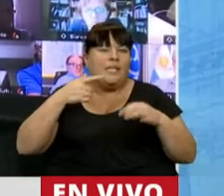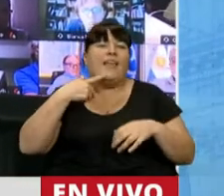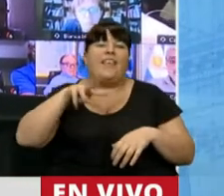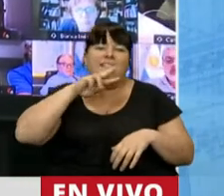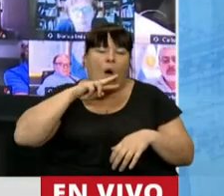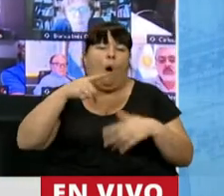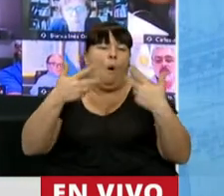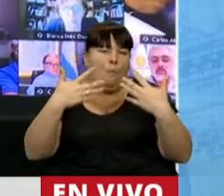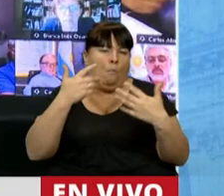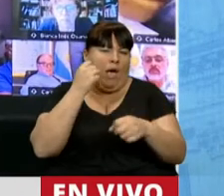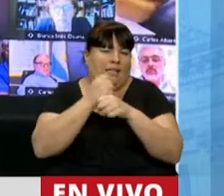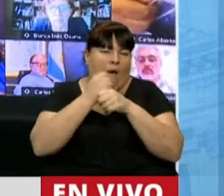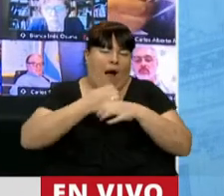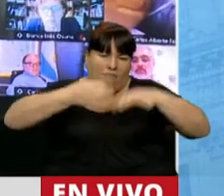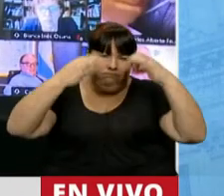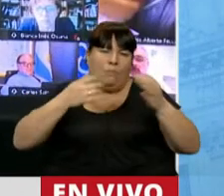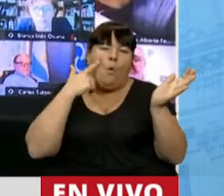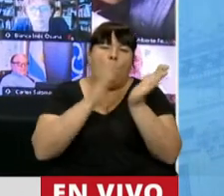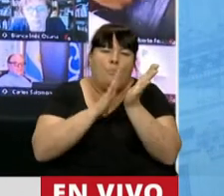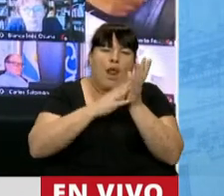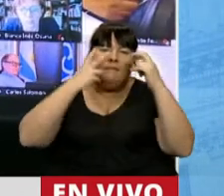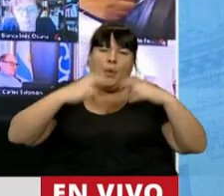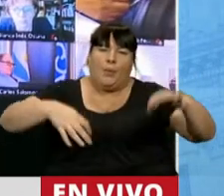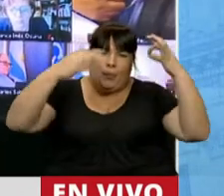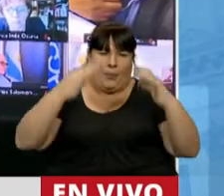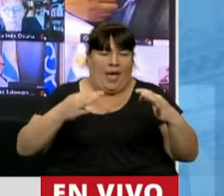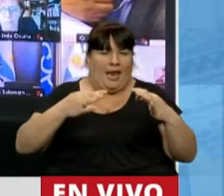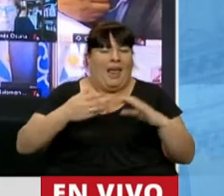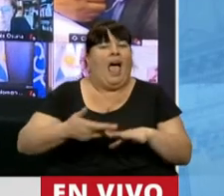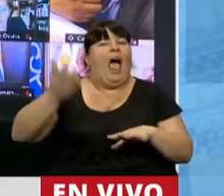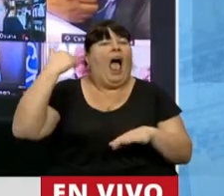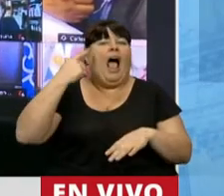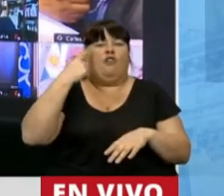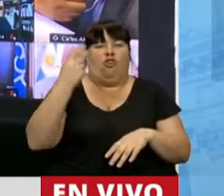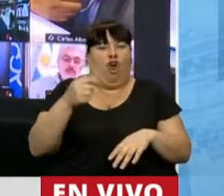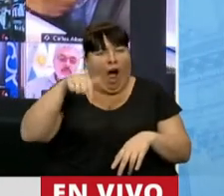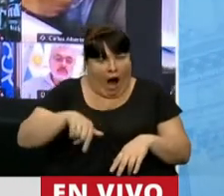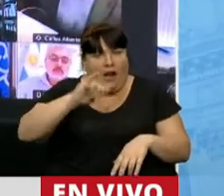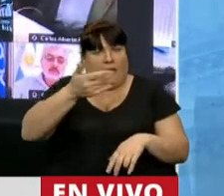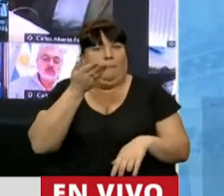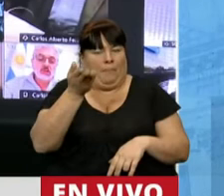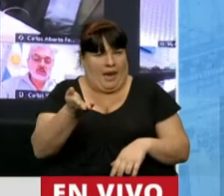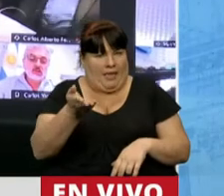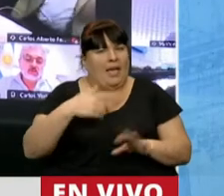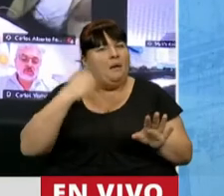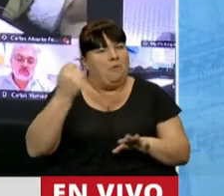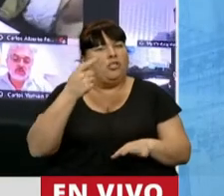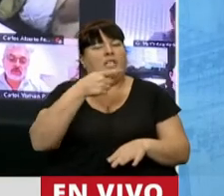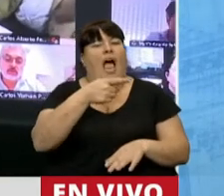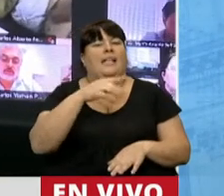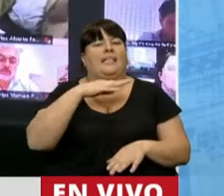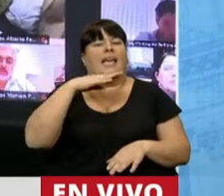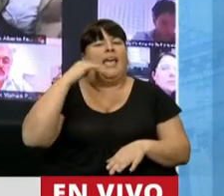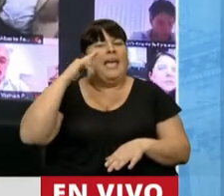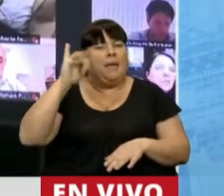provincia pueda actuar con todos los elementos como corresponde, que al principio él se había negado. Quiero destacar la valentía de